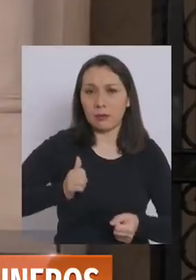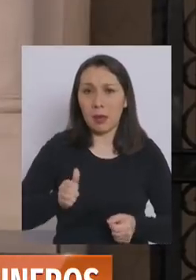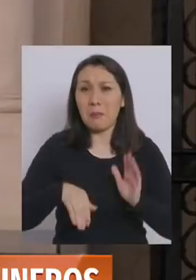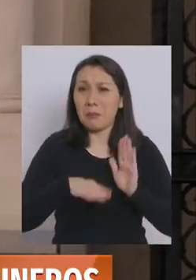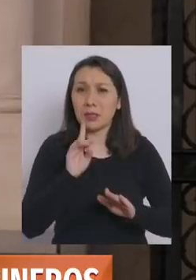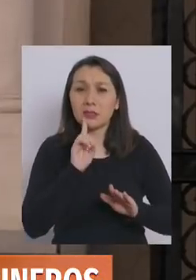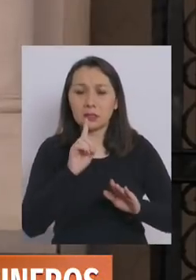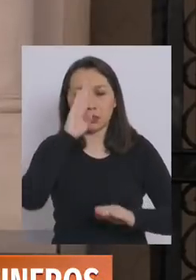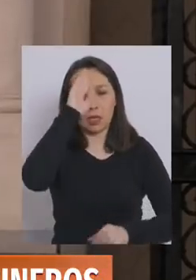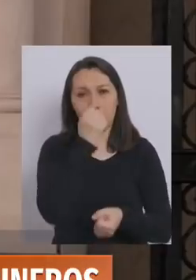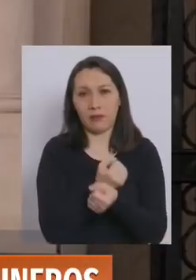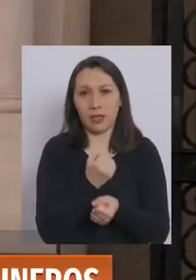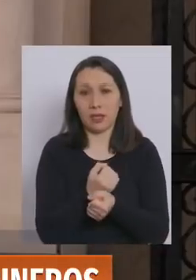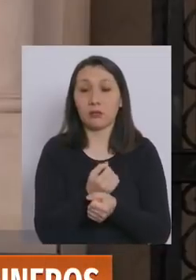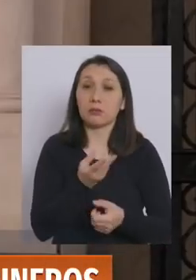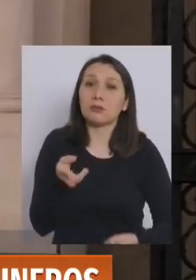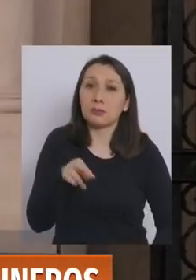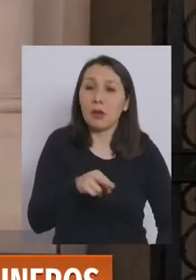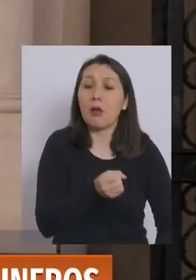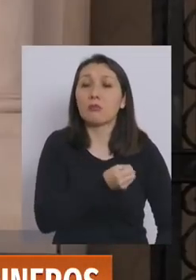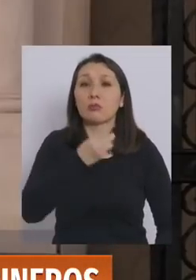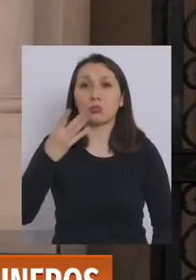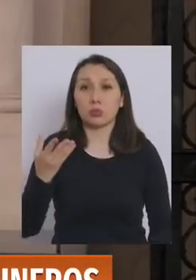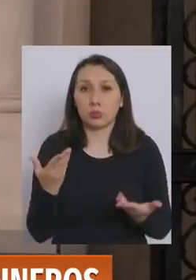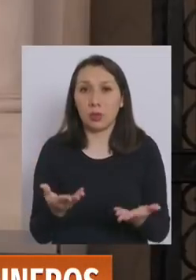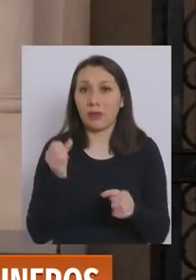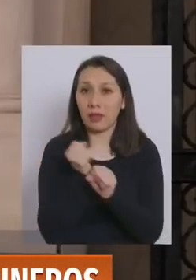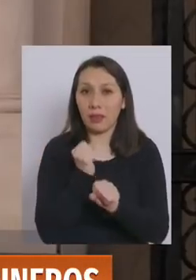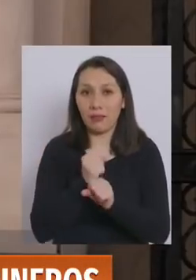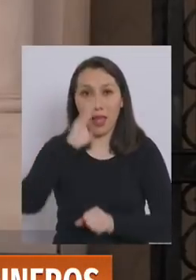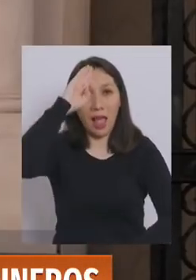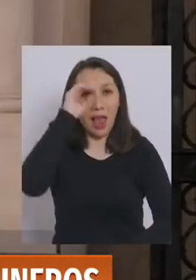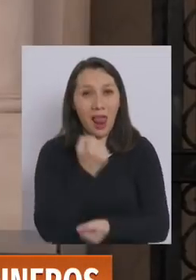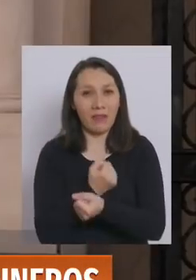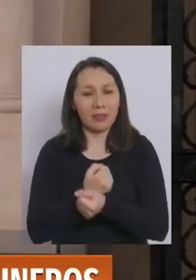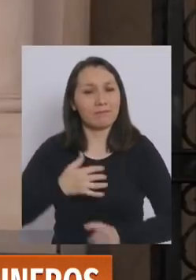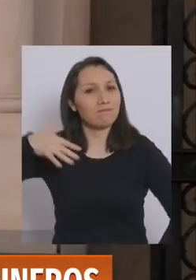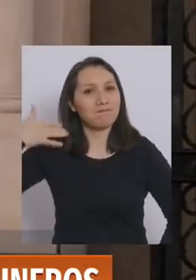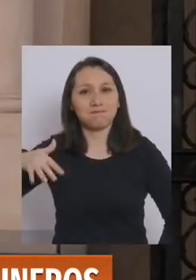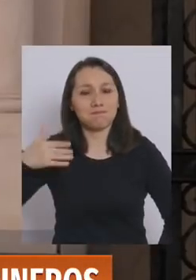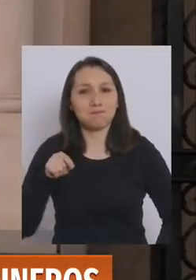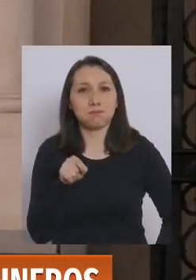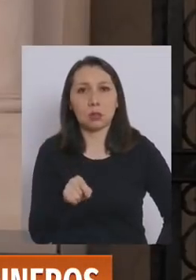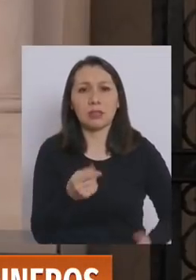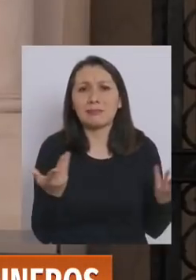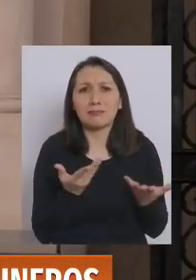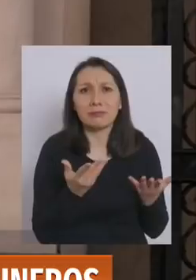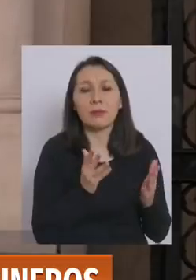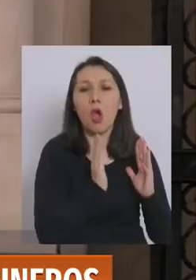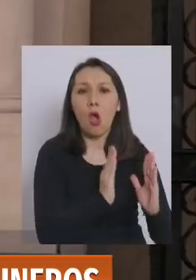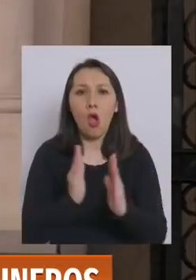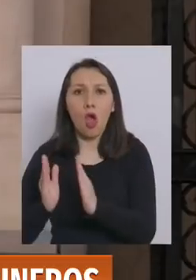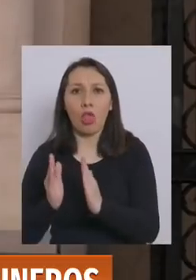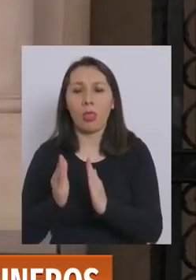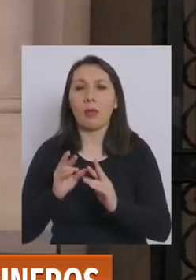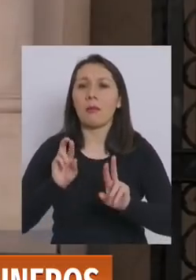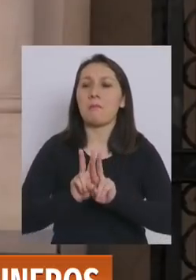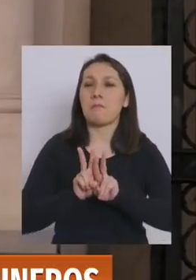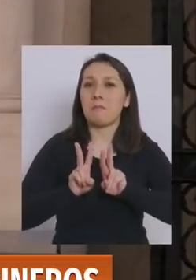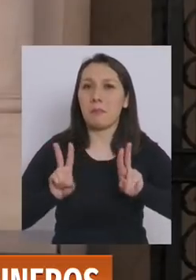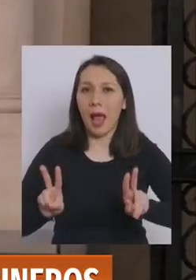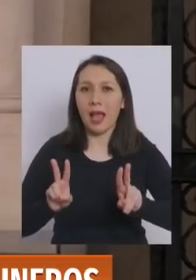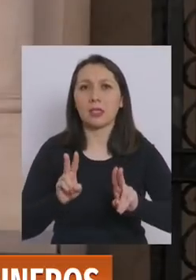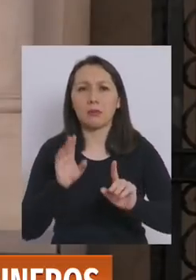de carabineros. Como hemos repetido muchas veces, la labor de carabineros es esencial para el orden, es esencial para la paz,